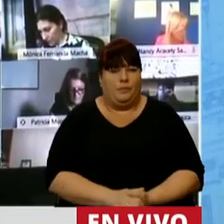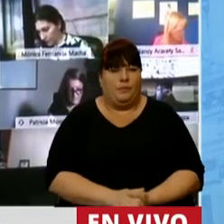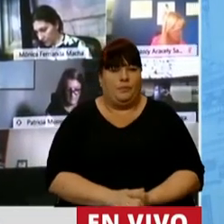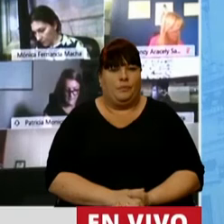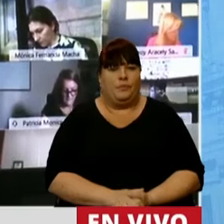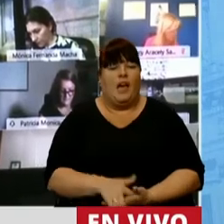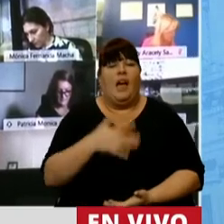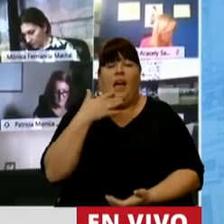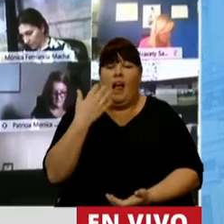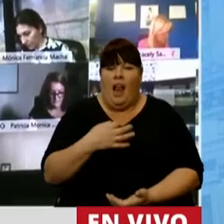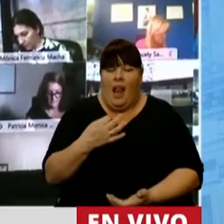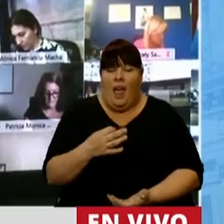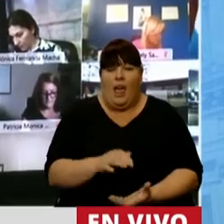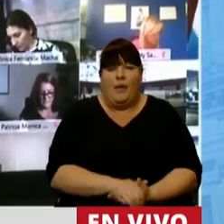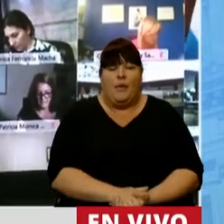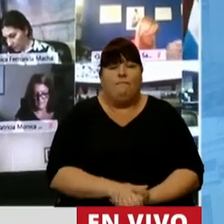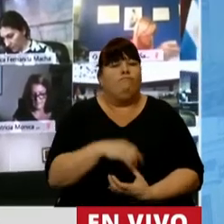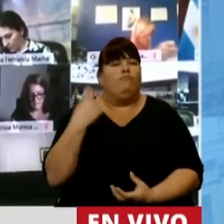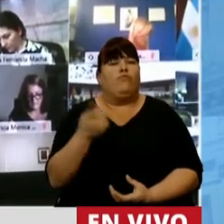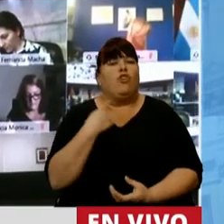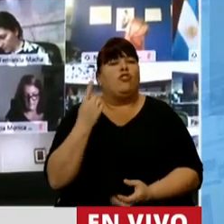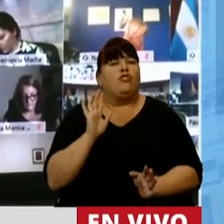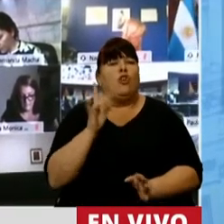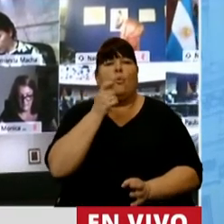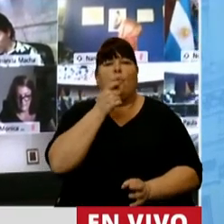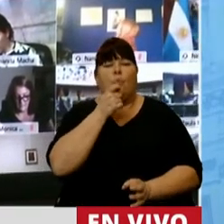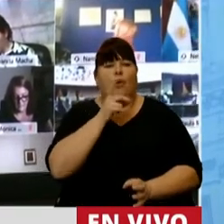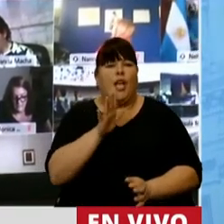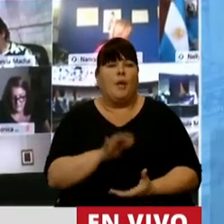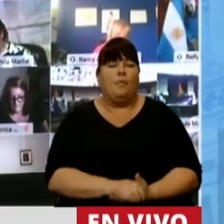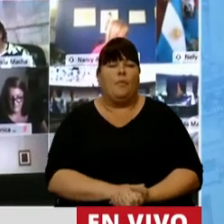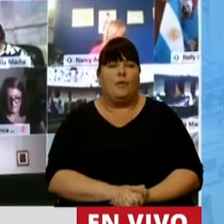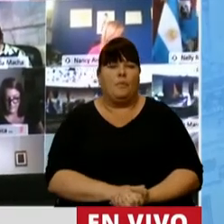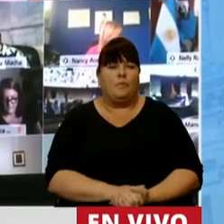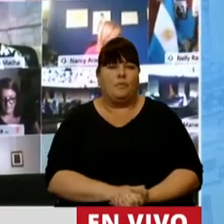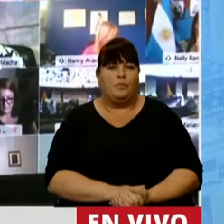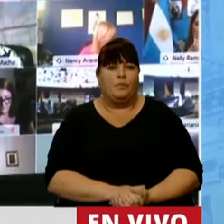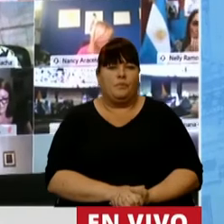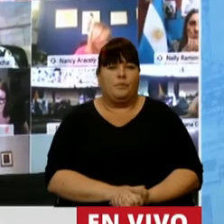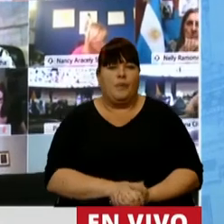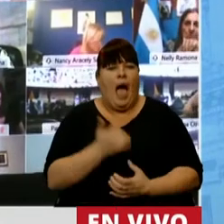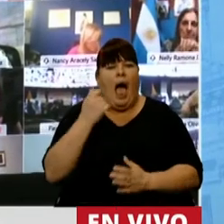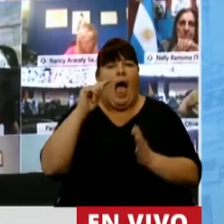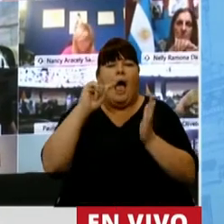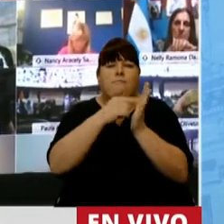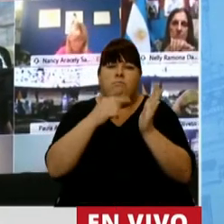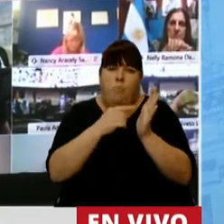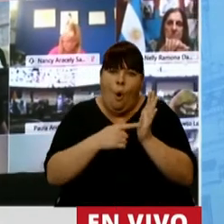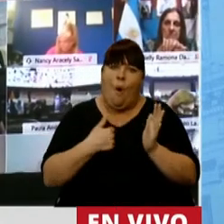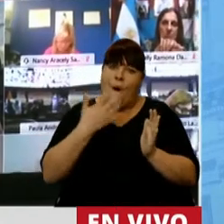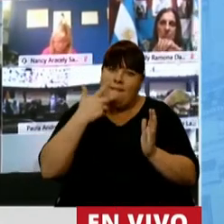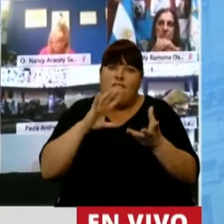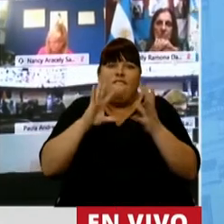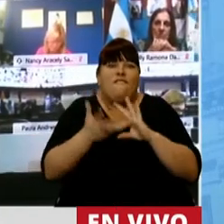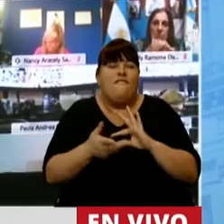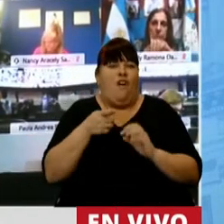Y la verdad que nosotros, por ejemplo, teníamos algunos puntos en los que nos satisfacía